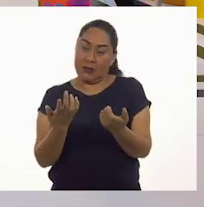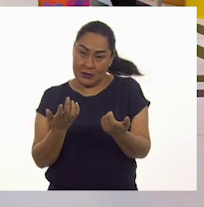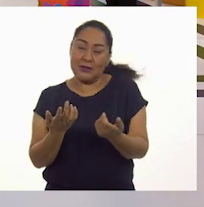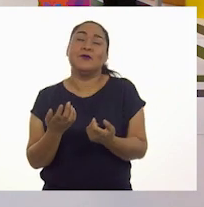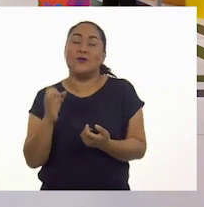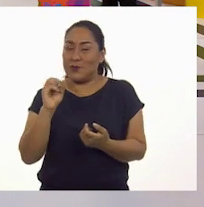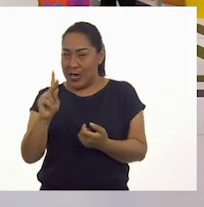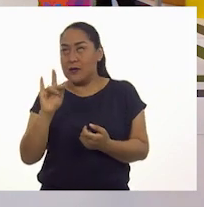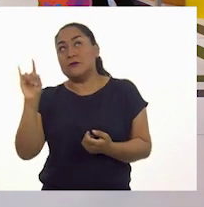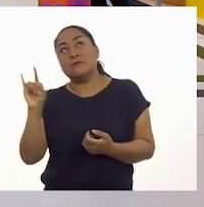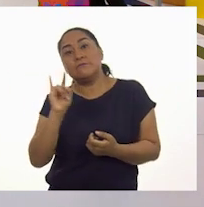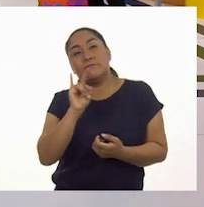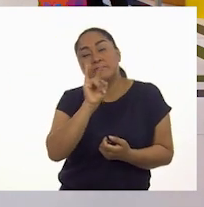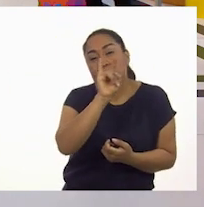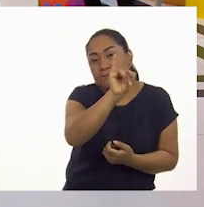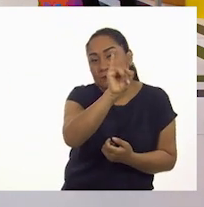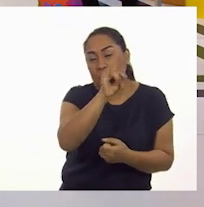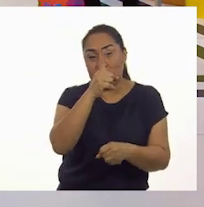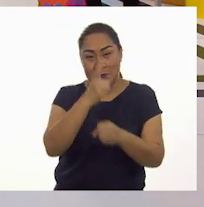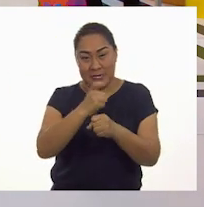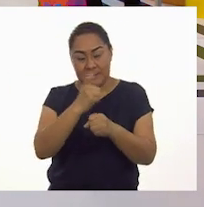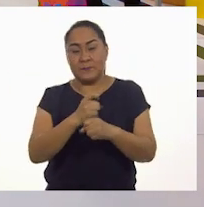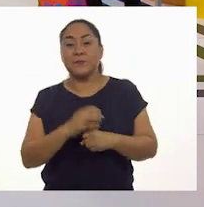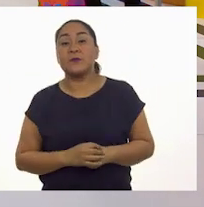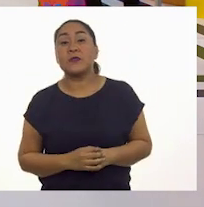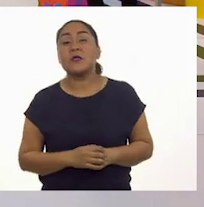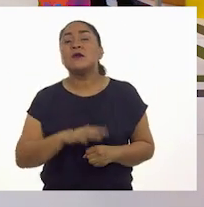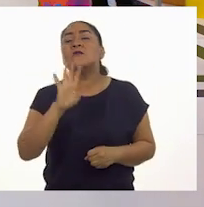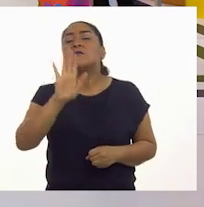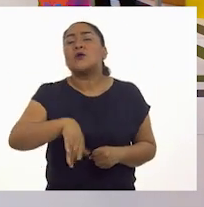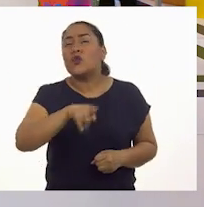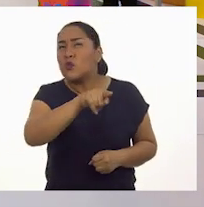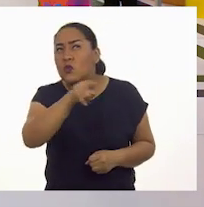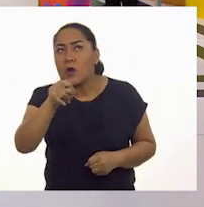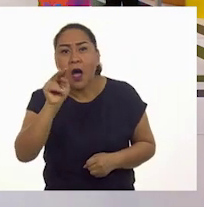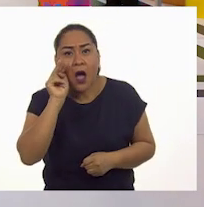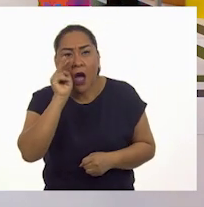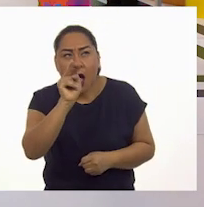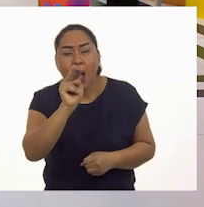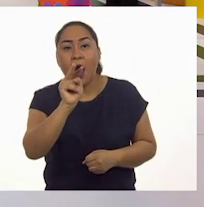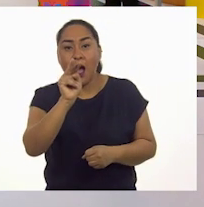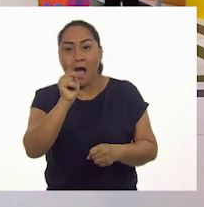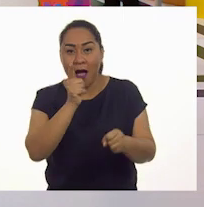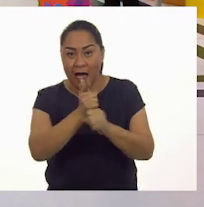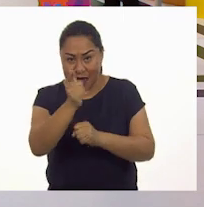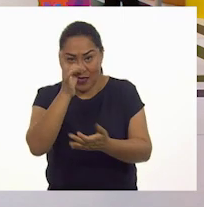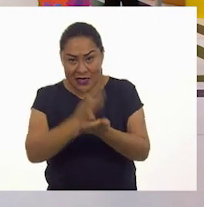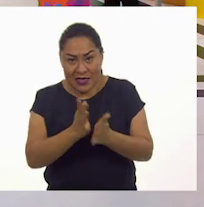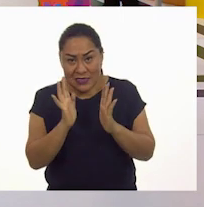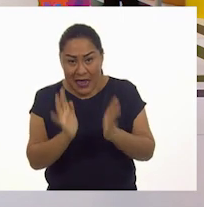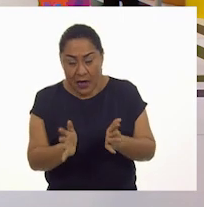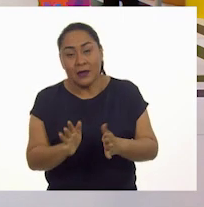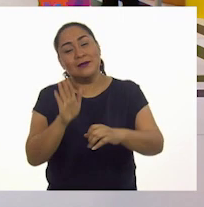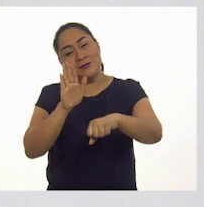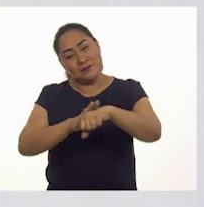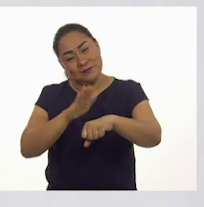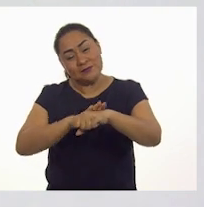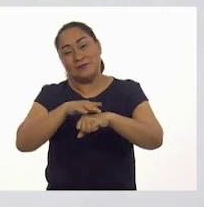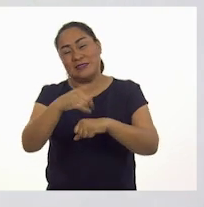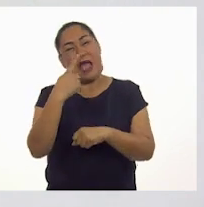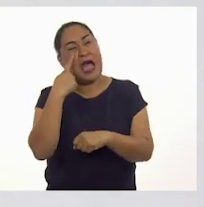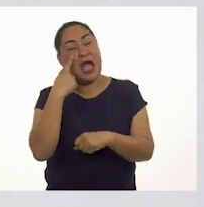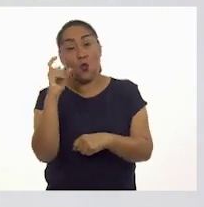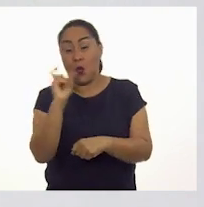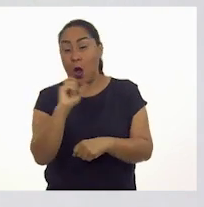nuestra imagen en número uno. Perfecto. ¿Ustedes también en casa lo pudieron identificar? Recuerden que para que una gallina llegue a ser tan